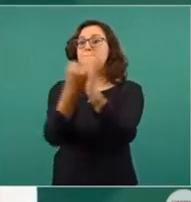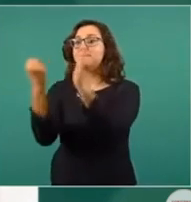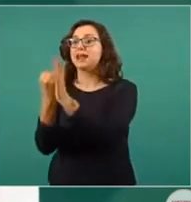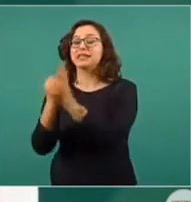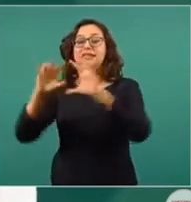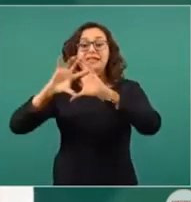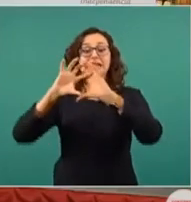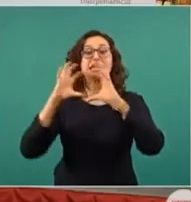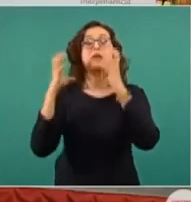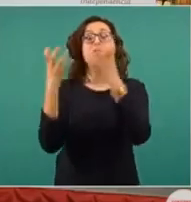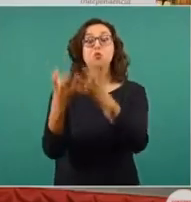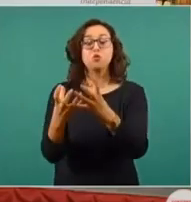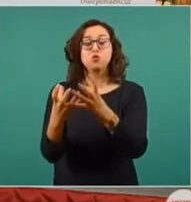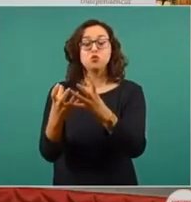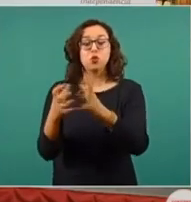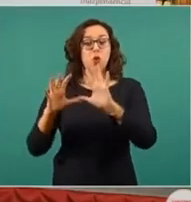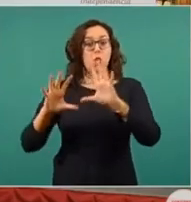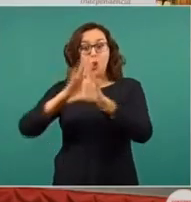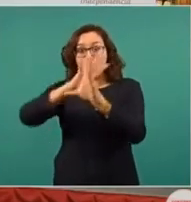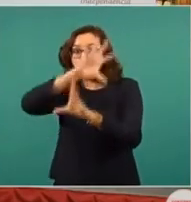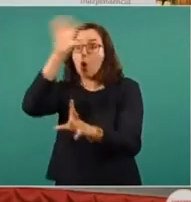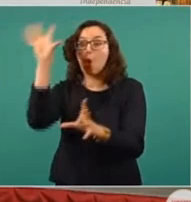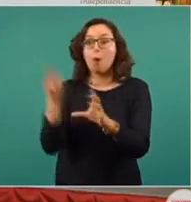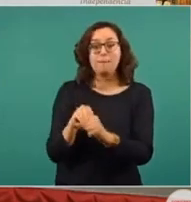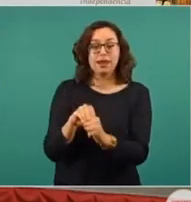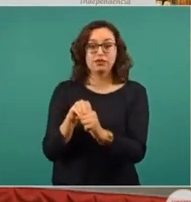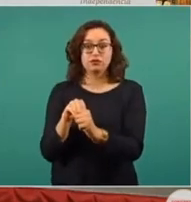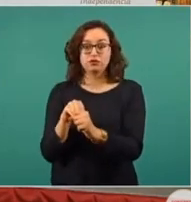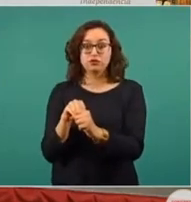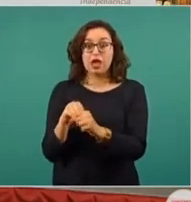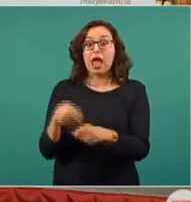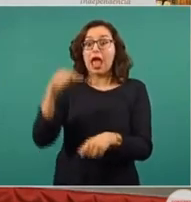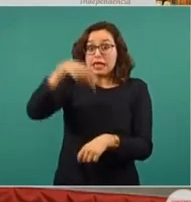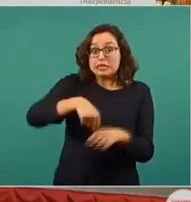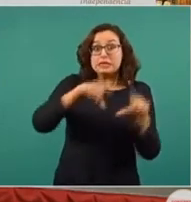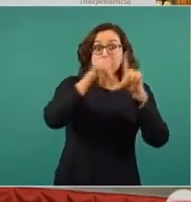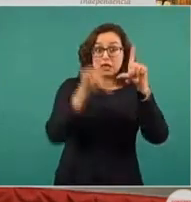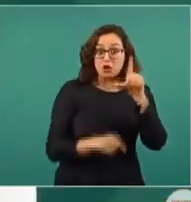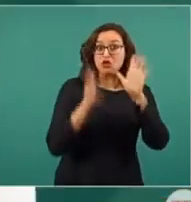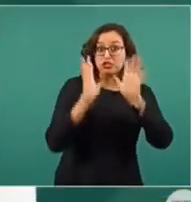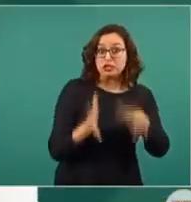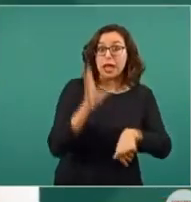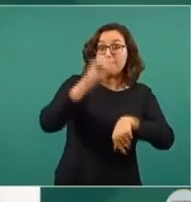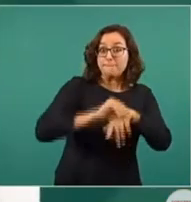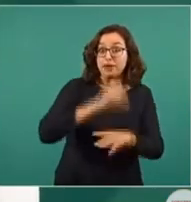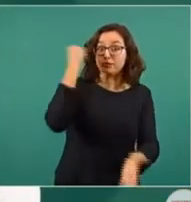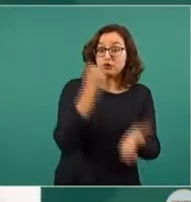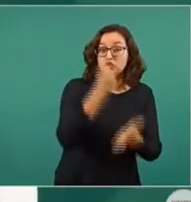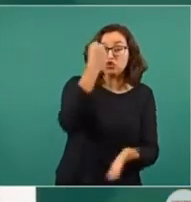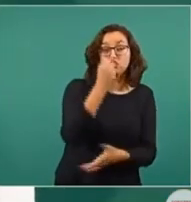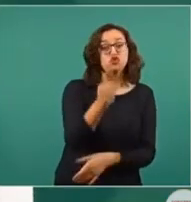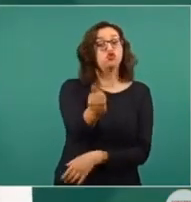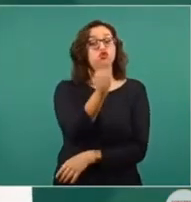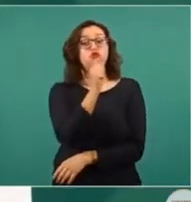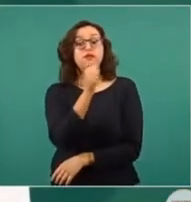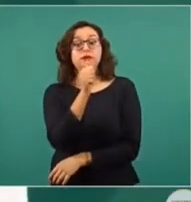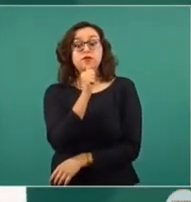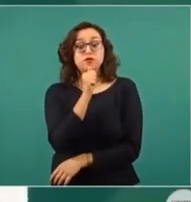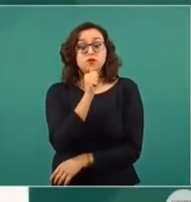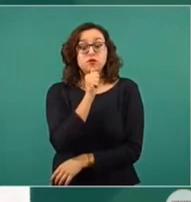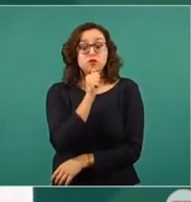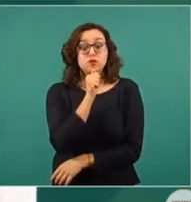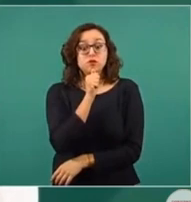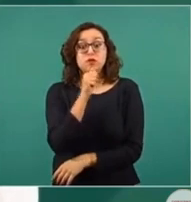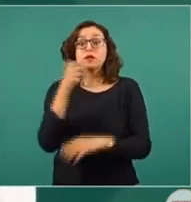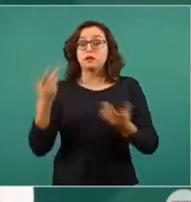principales, no todas ellas en uso o en autorización en México. Y justamente los datos que yo tomé,